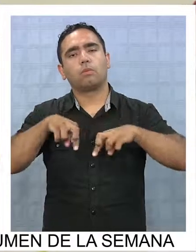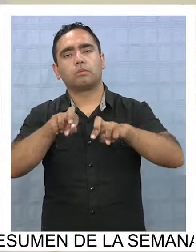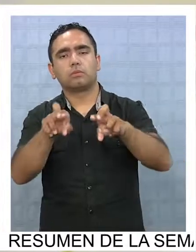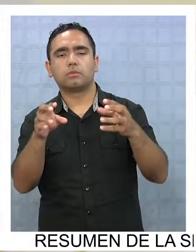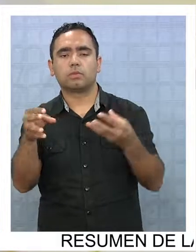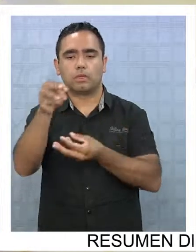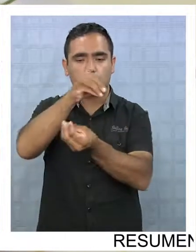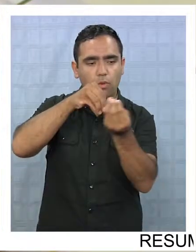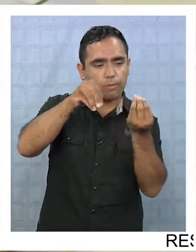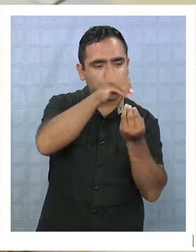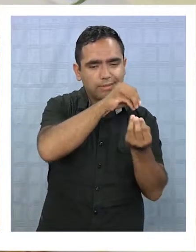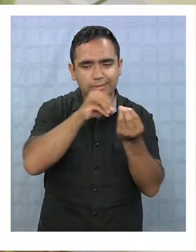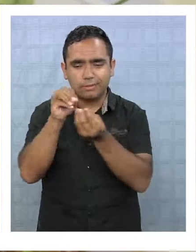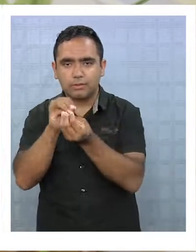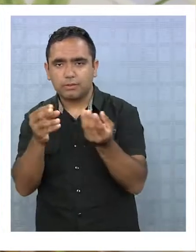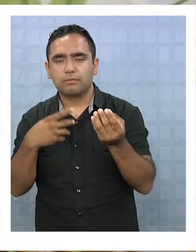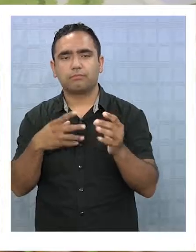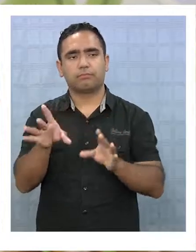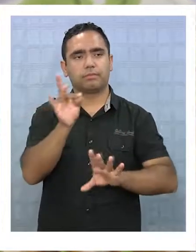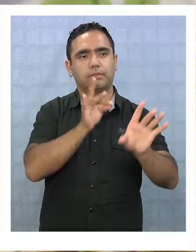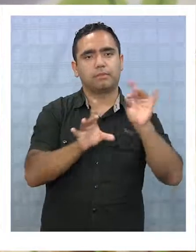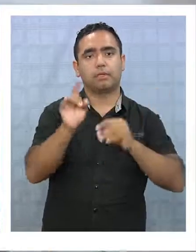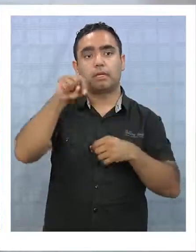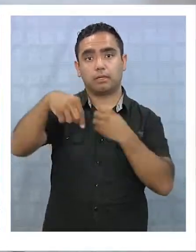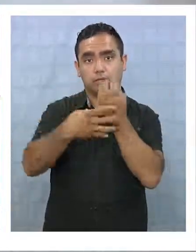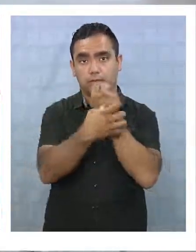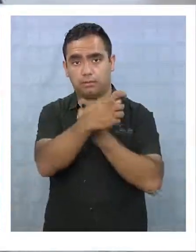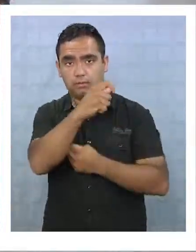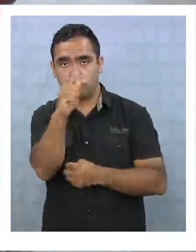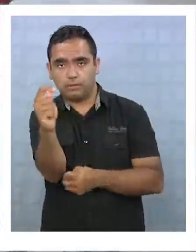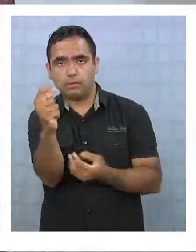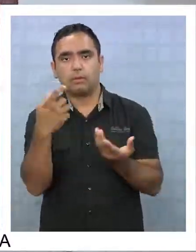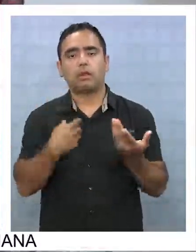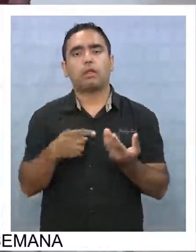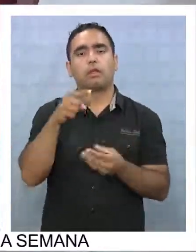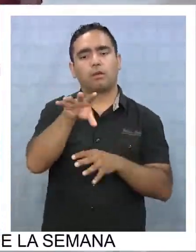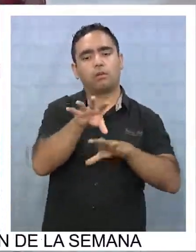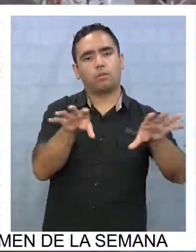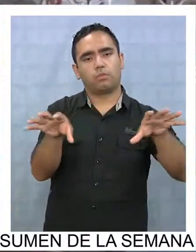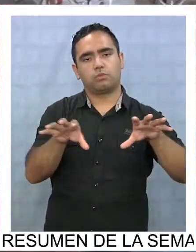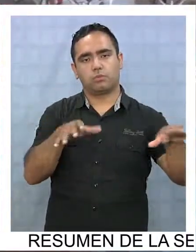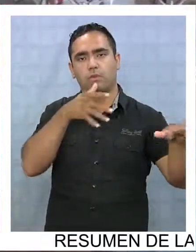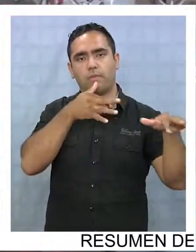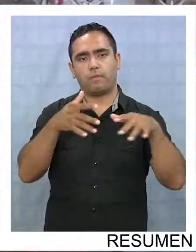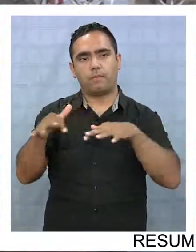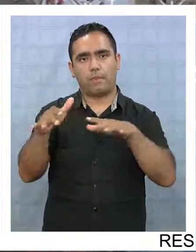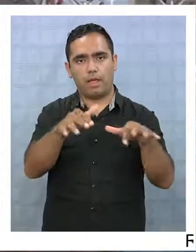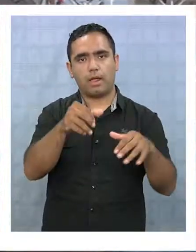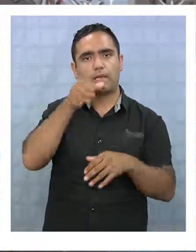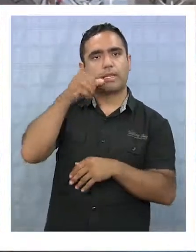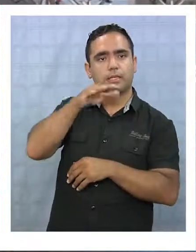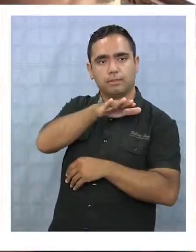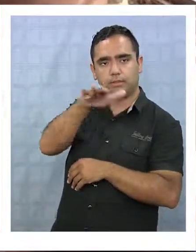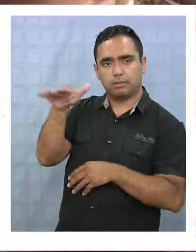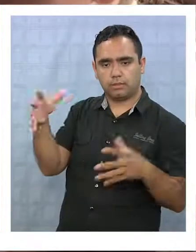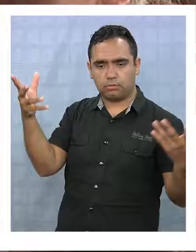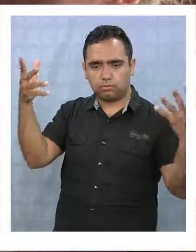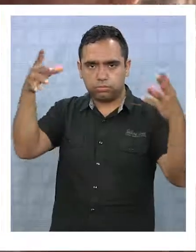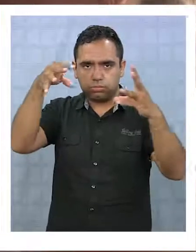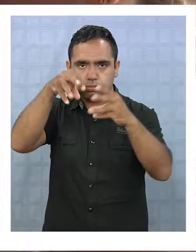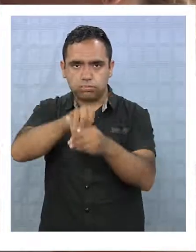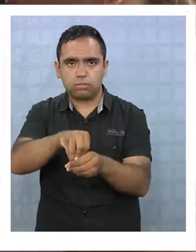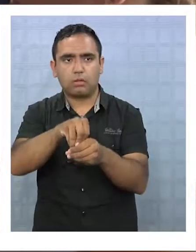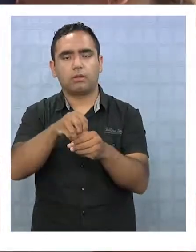combinaciones por descubrir, sobre todo en una región como la nuestra en que los productos del mar como los del desierto crean sabores